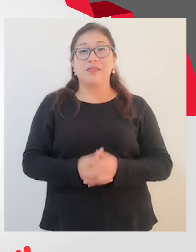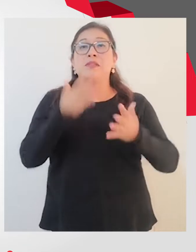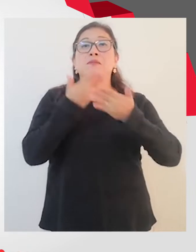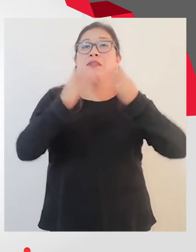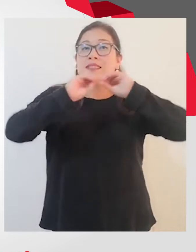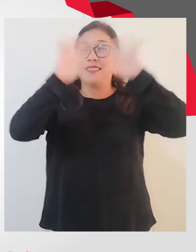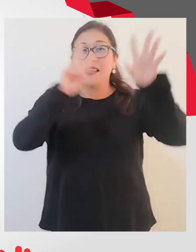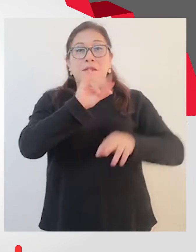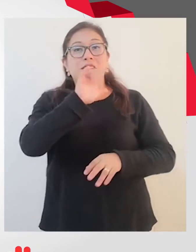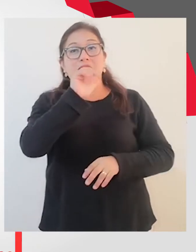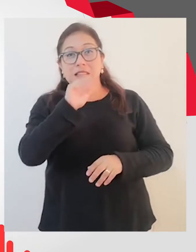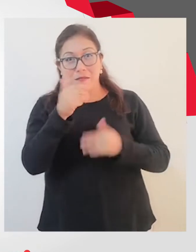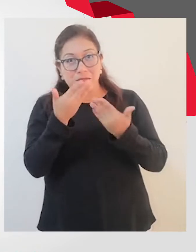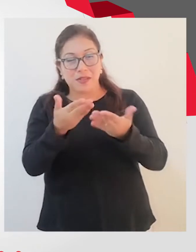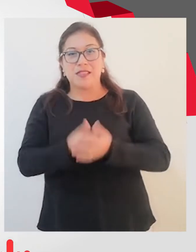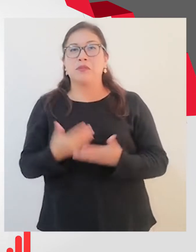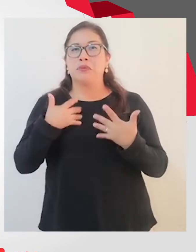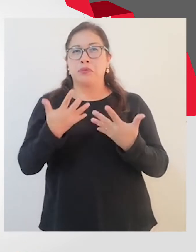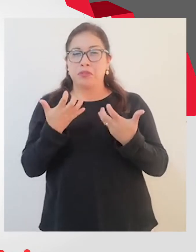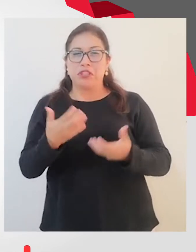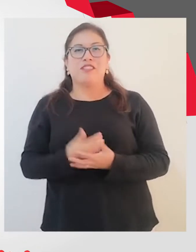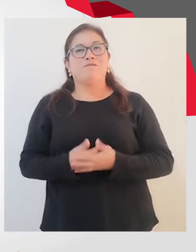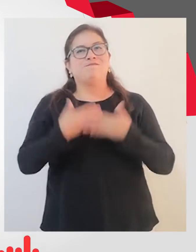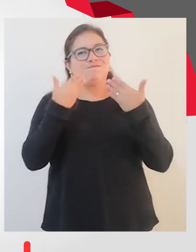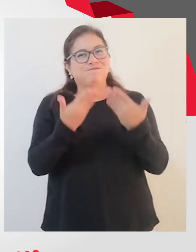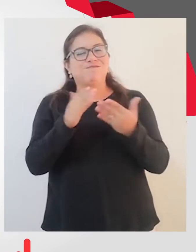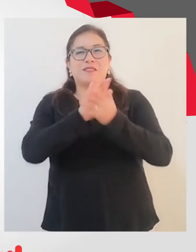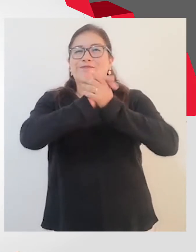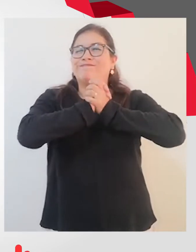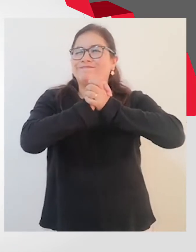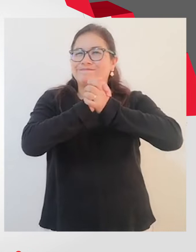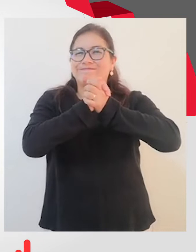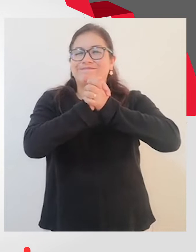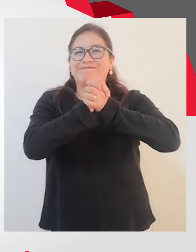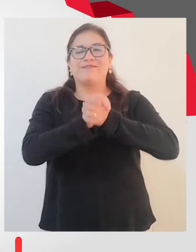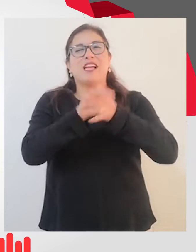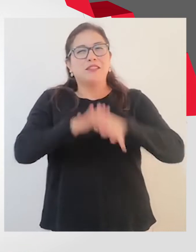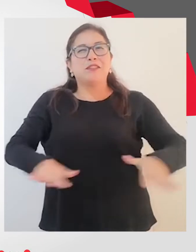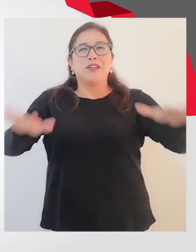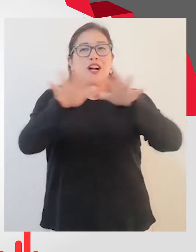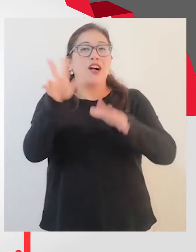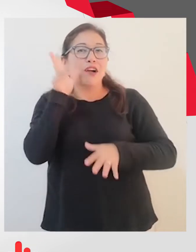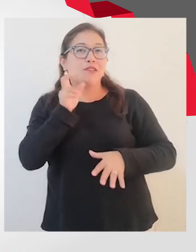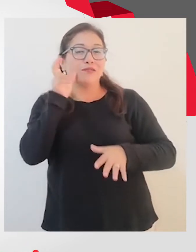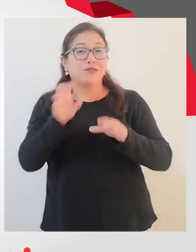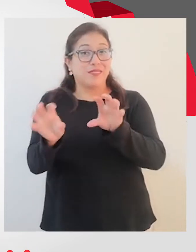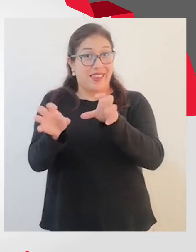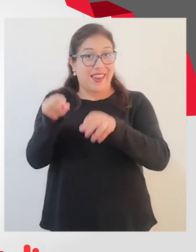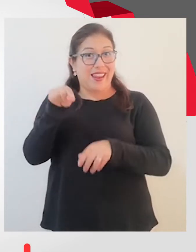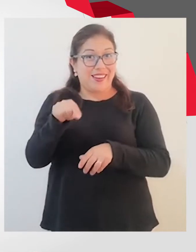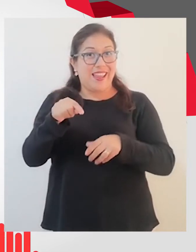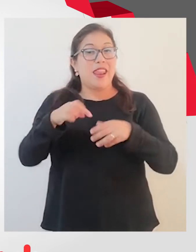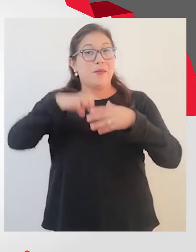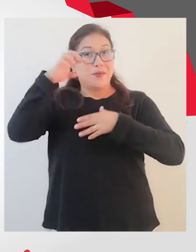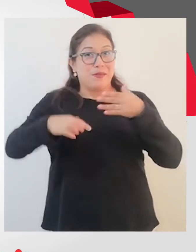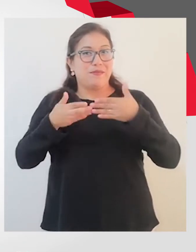Muy buenos días, Vilma, y a través tuyo quiero hacer un caluroso y extensivo saludo a todos los oyentes de Radio Nacional, pero especialmente